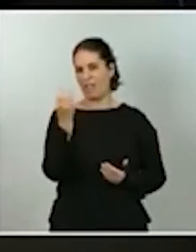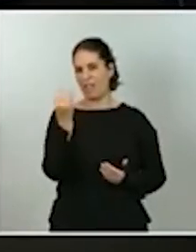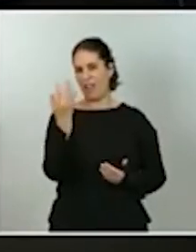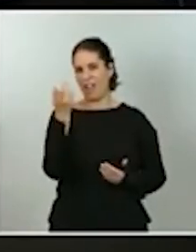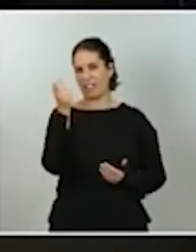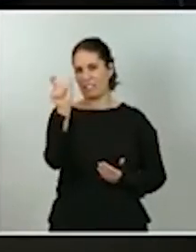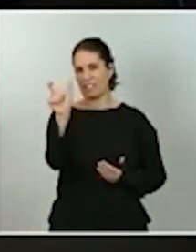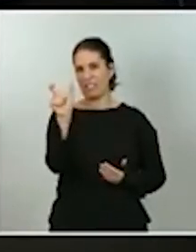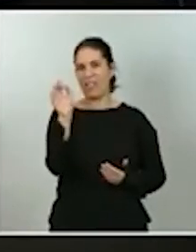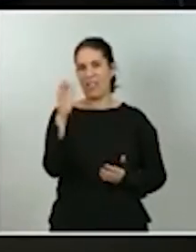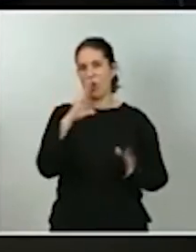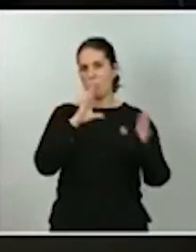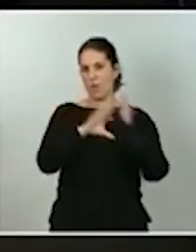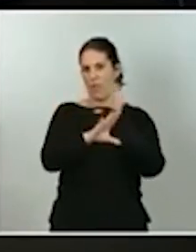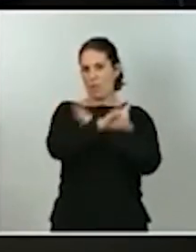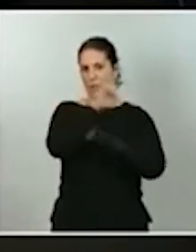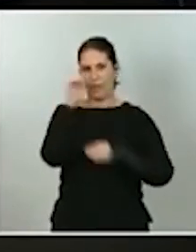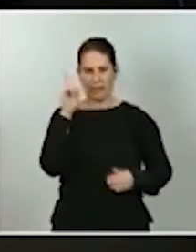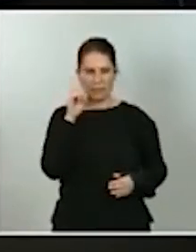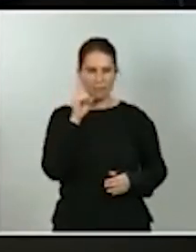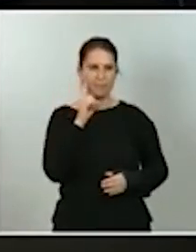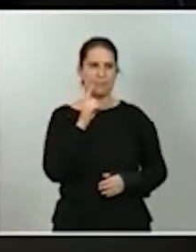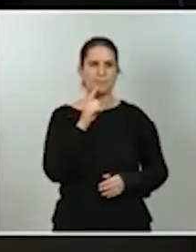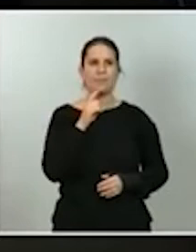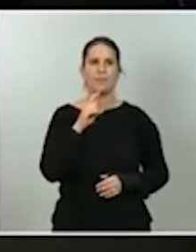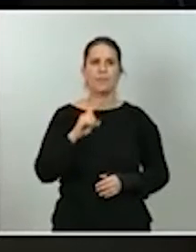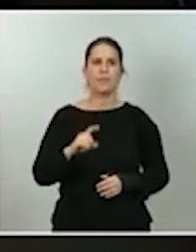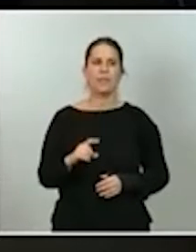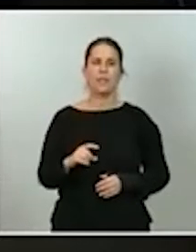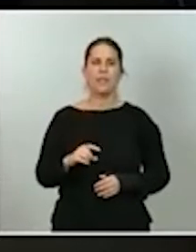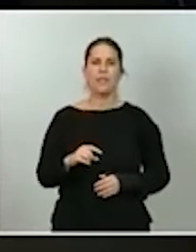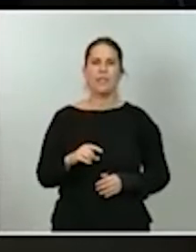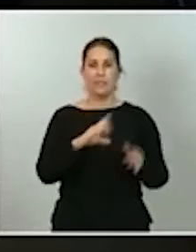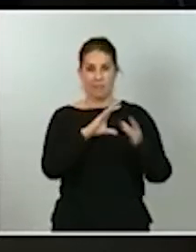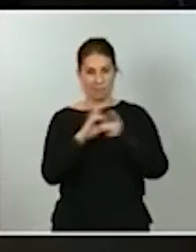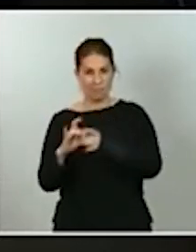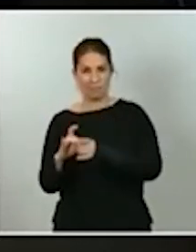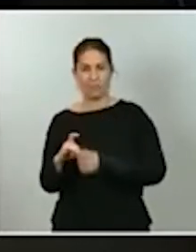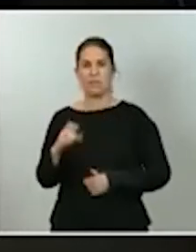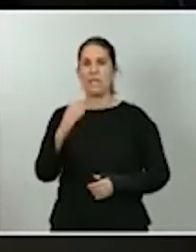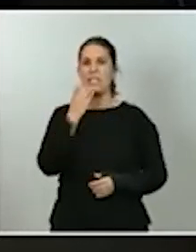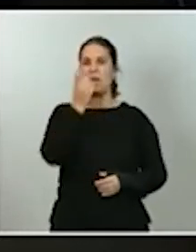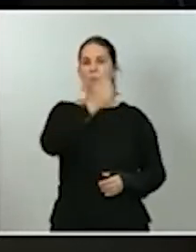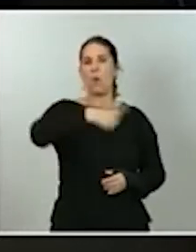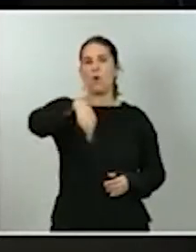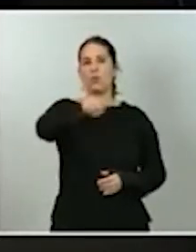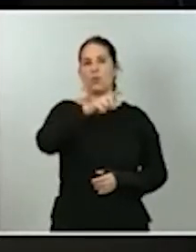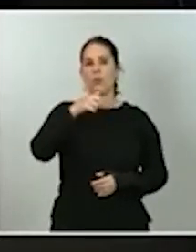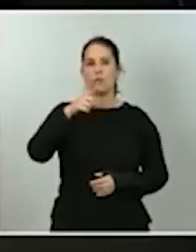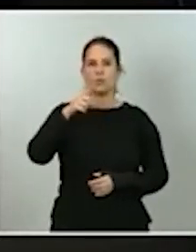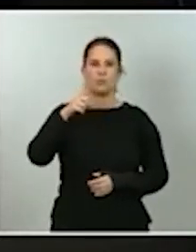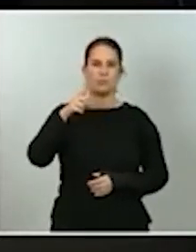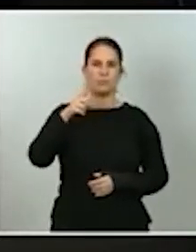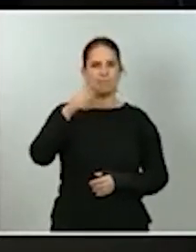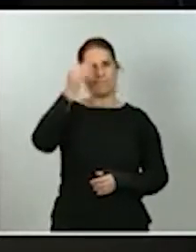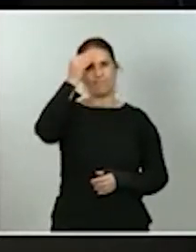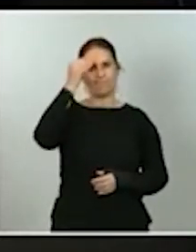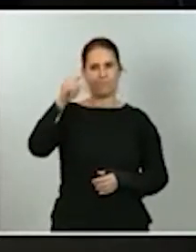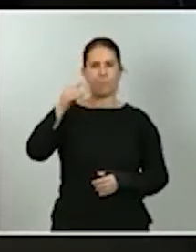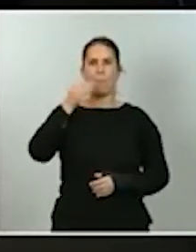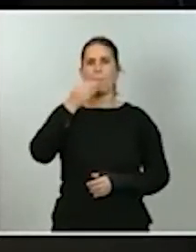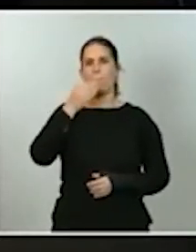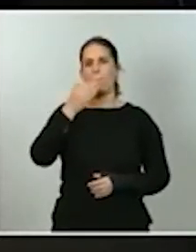comunidad. Y a este respecto, si atribuyen mala fe al Gobierno de Isabel Díaz